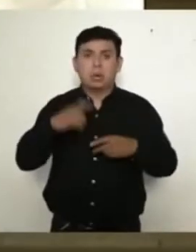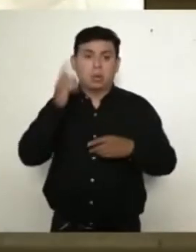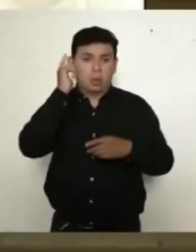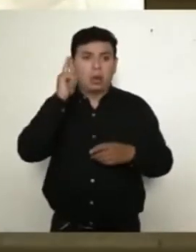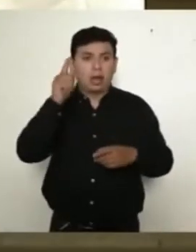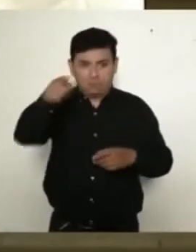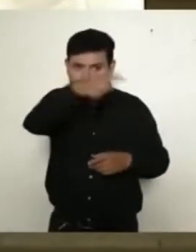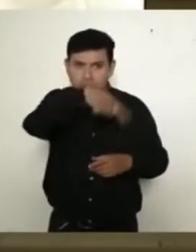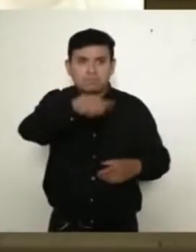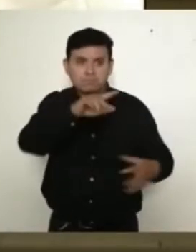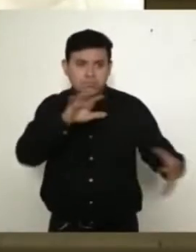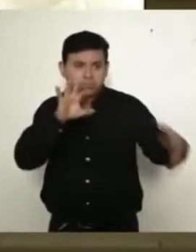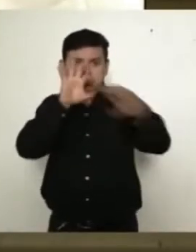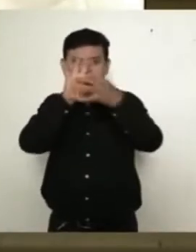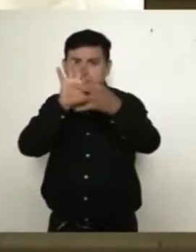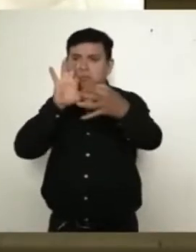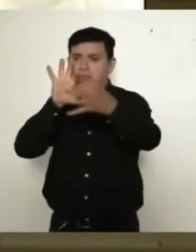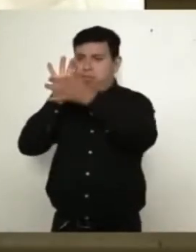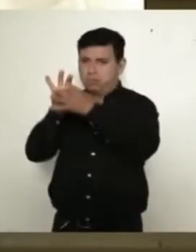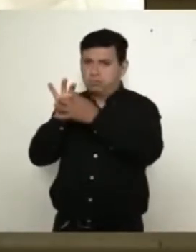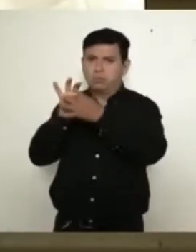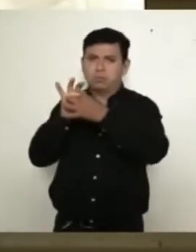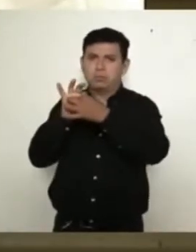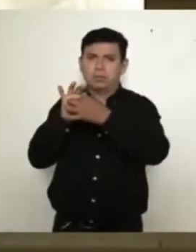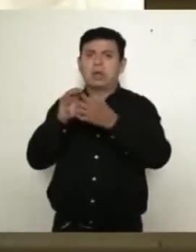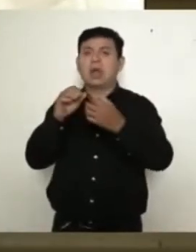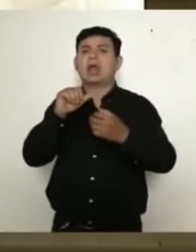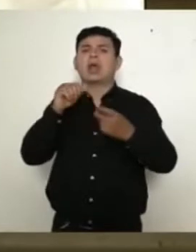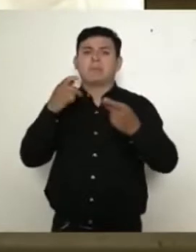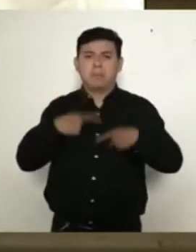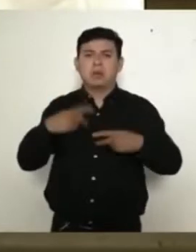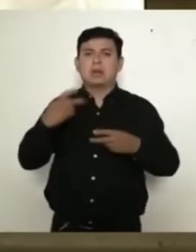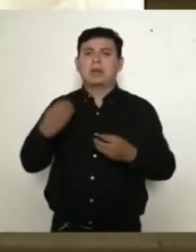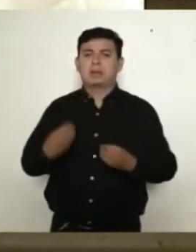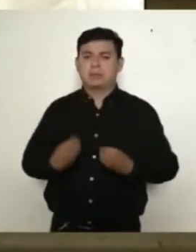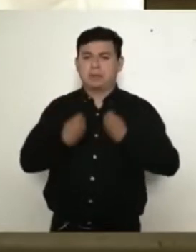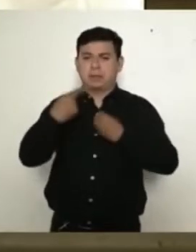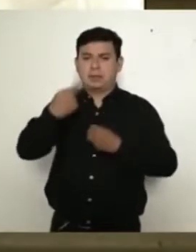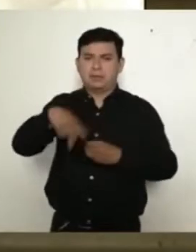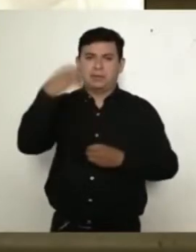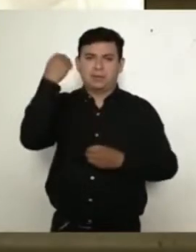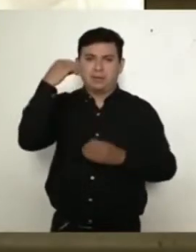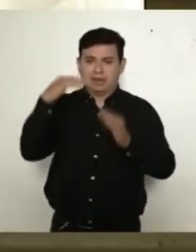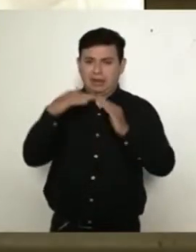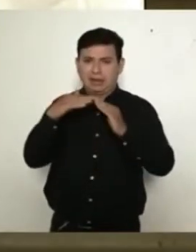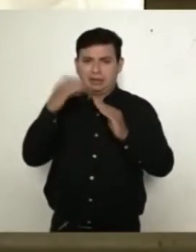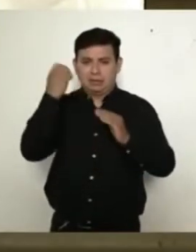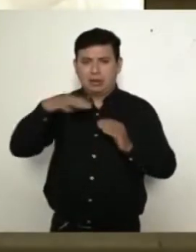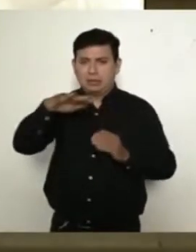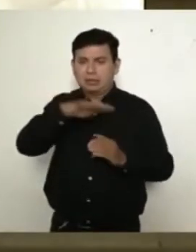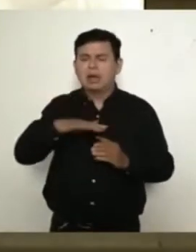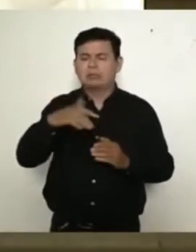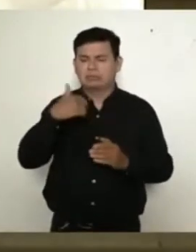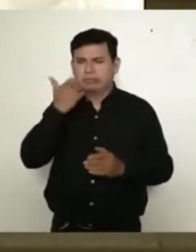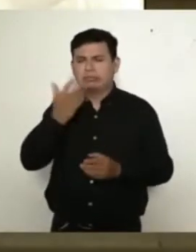oaxaqueña, por supuesto en especial de los valles centrales, para un único anuncio,